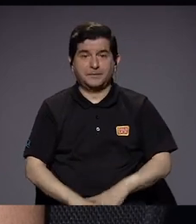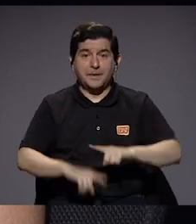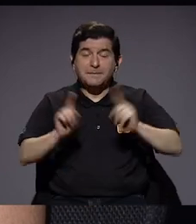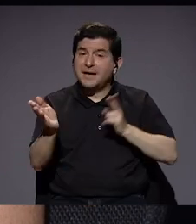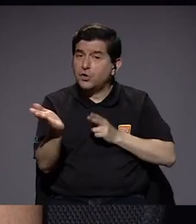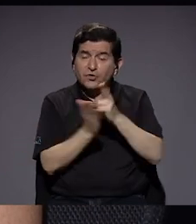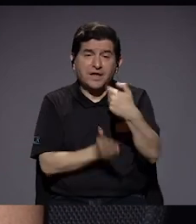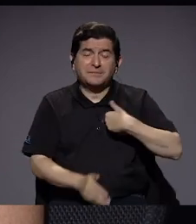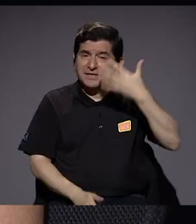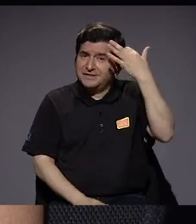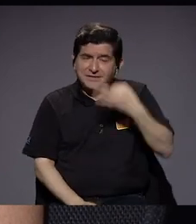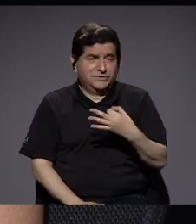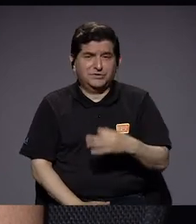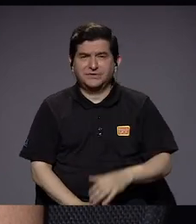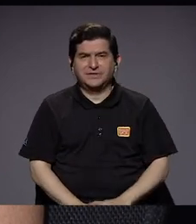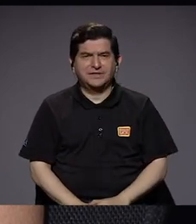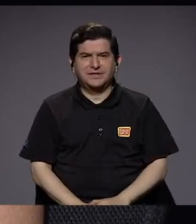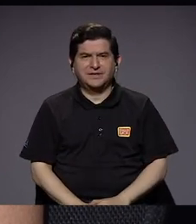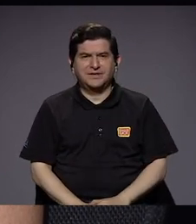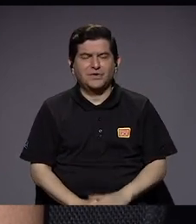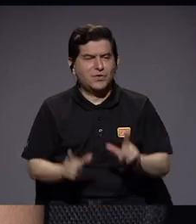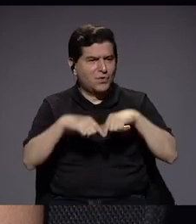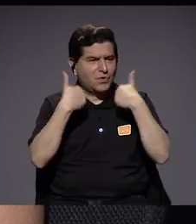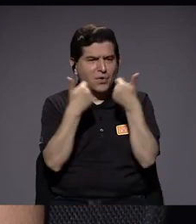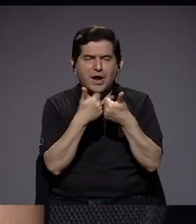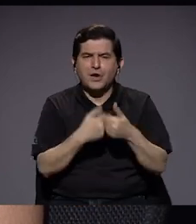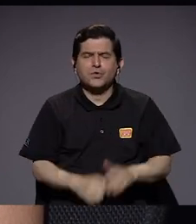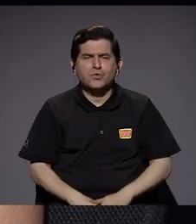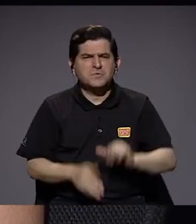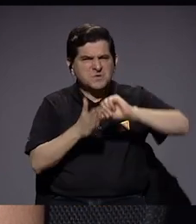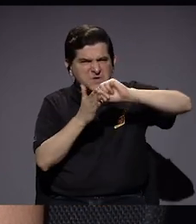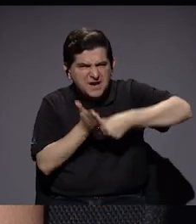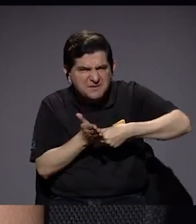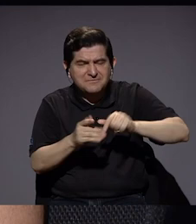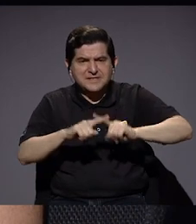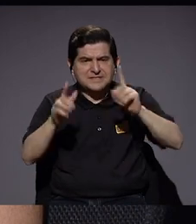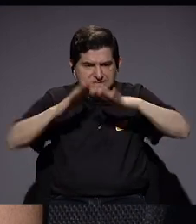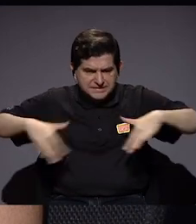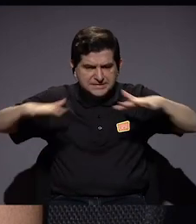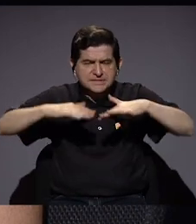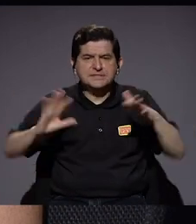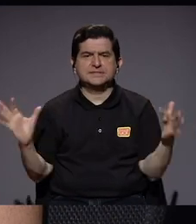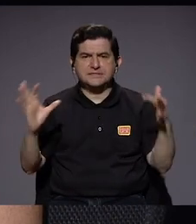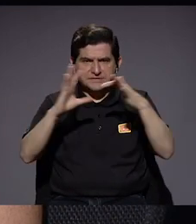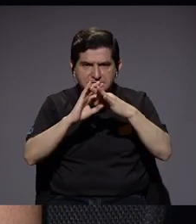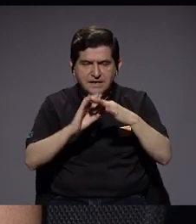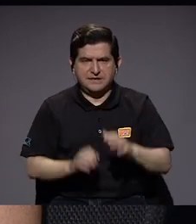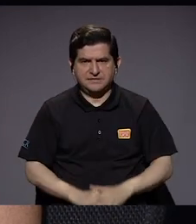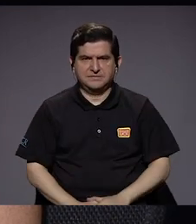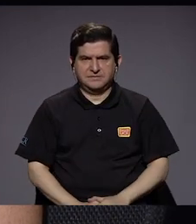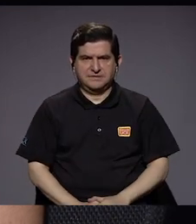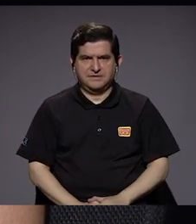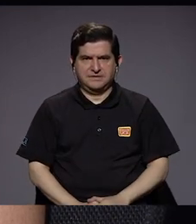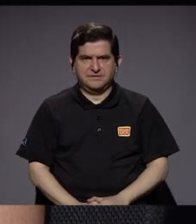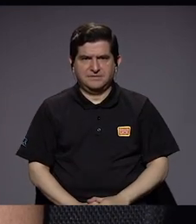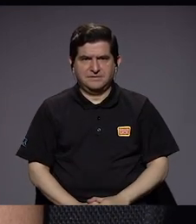pero honestamente creo que la fracción ha sido muy vehemente en distintos espacios respecto a nuestro